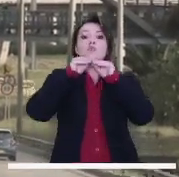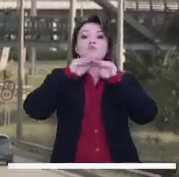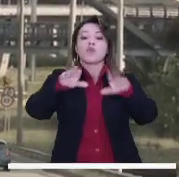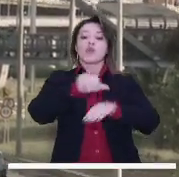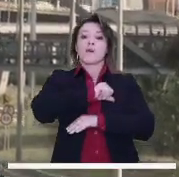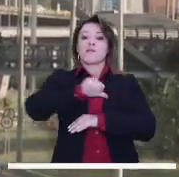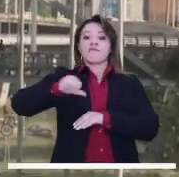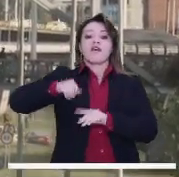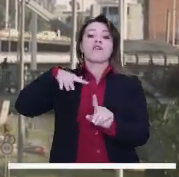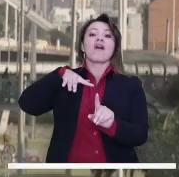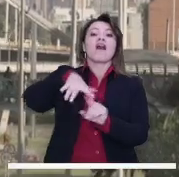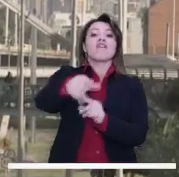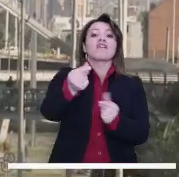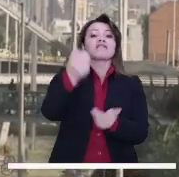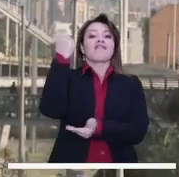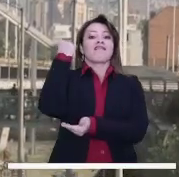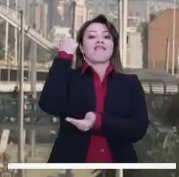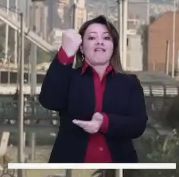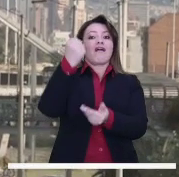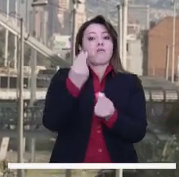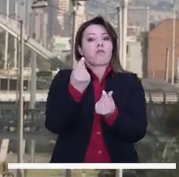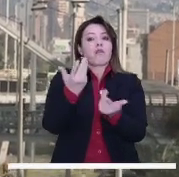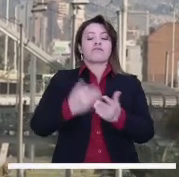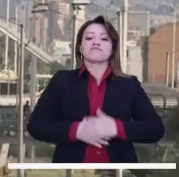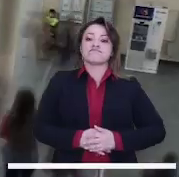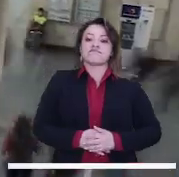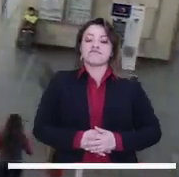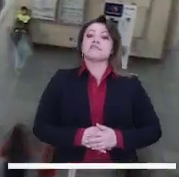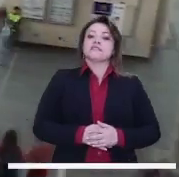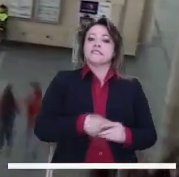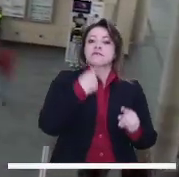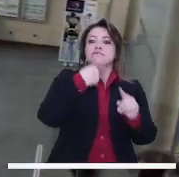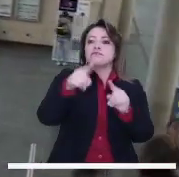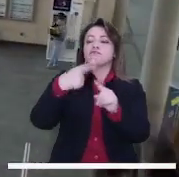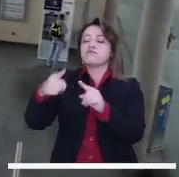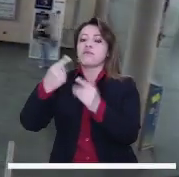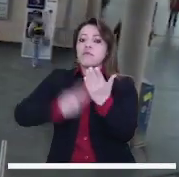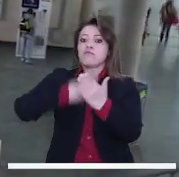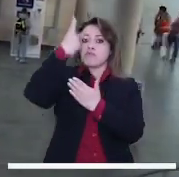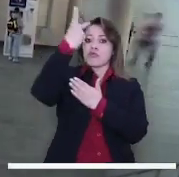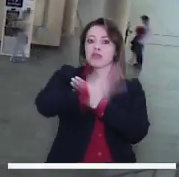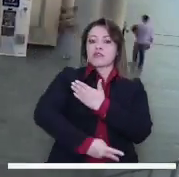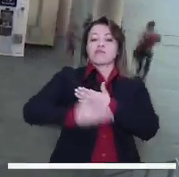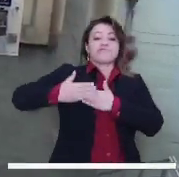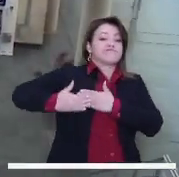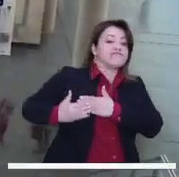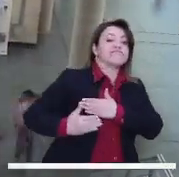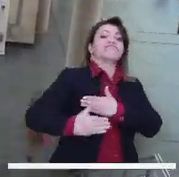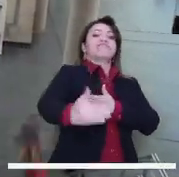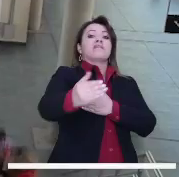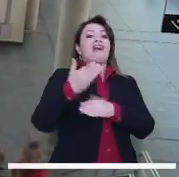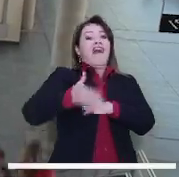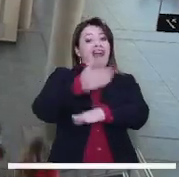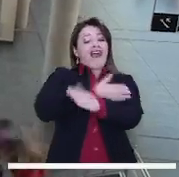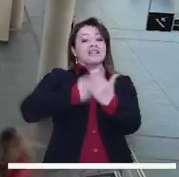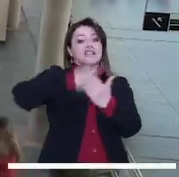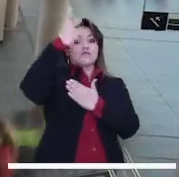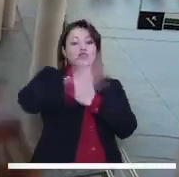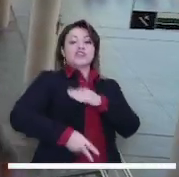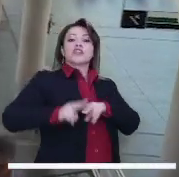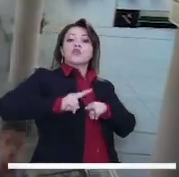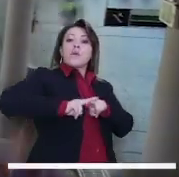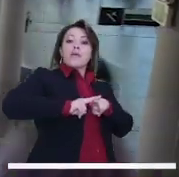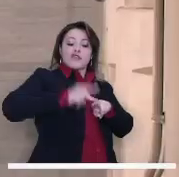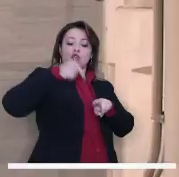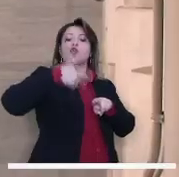Asociaciones Público-Privadas, afecta a la hacienda pública. A pesar de estos antecedentes, este proyecto ha prevalecido por encima del